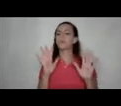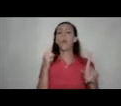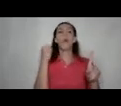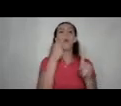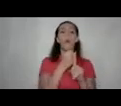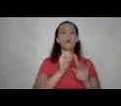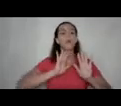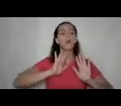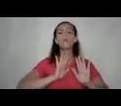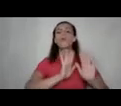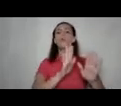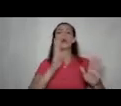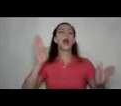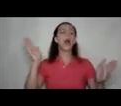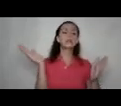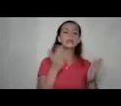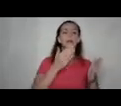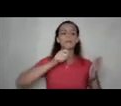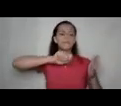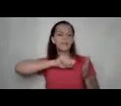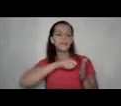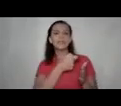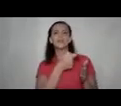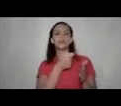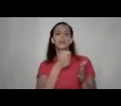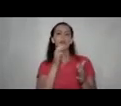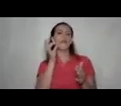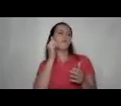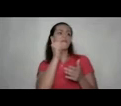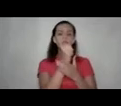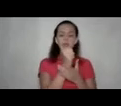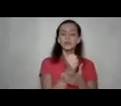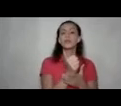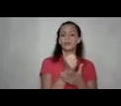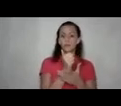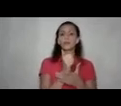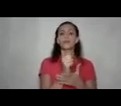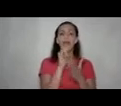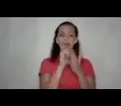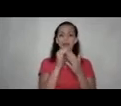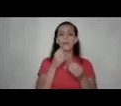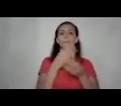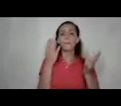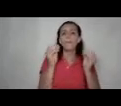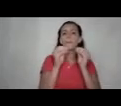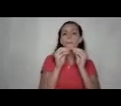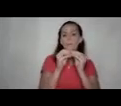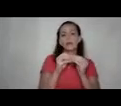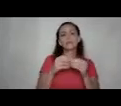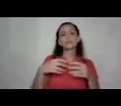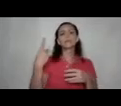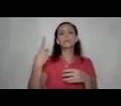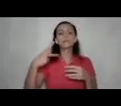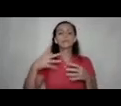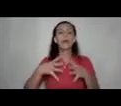empujones, cachetadas, pellizcos, el femicidio propiamente, ¿verdad? Que es la manifestación o la forma más grave de